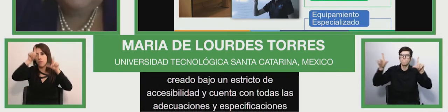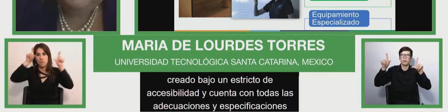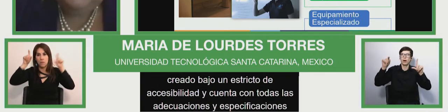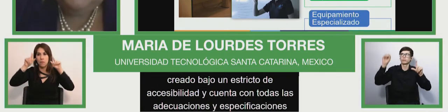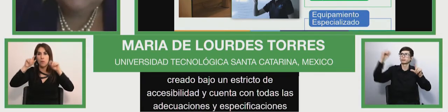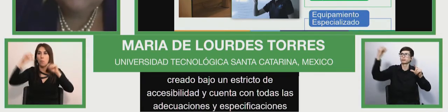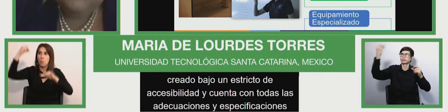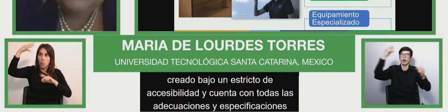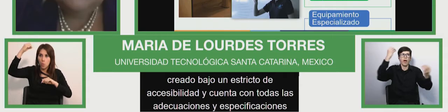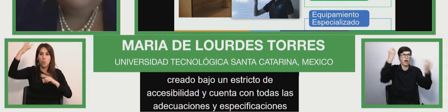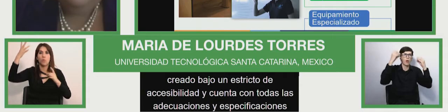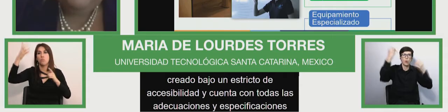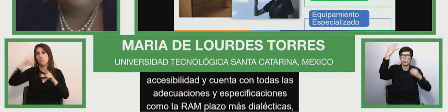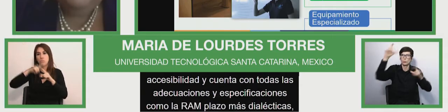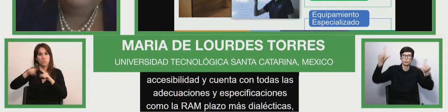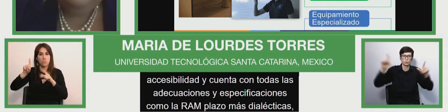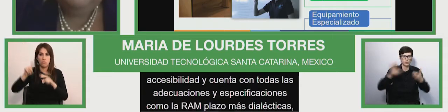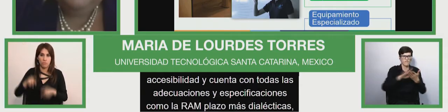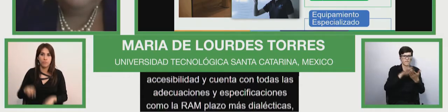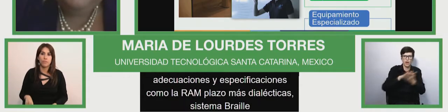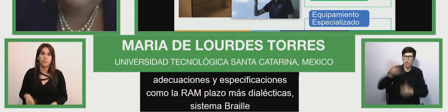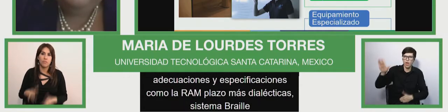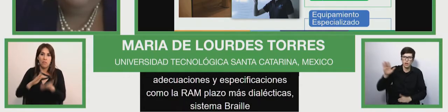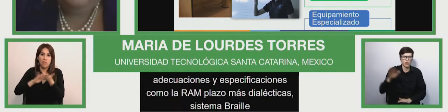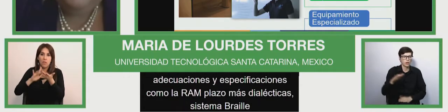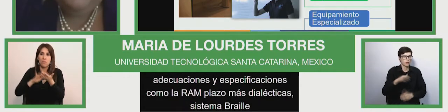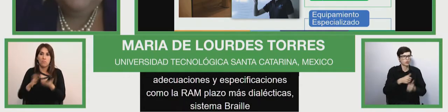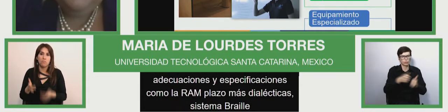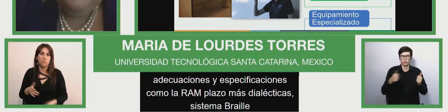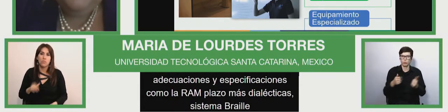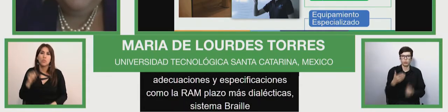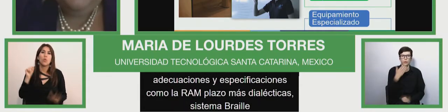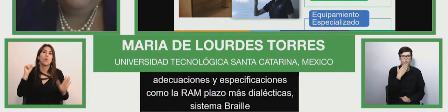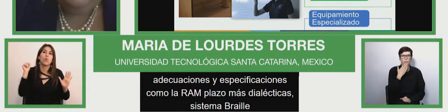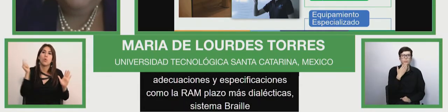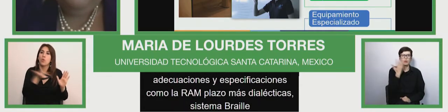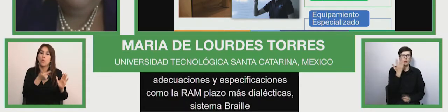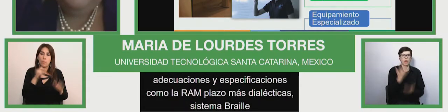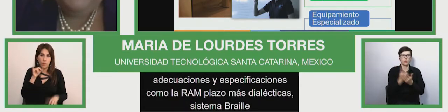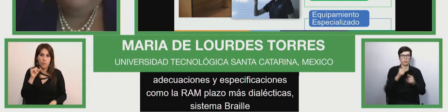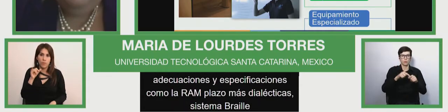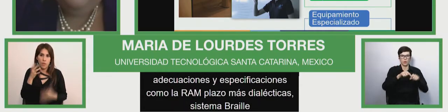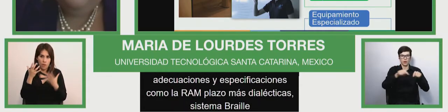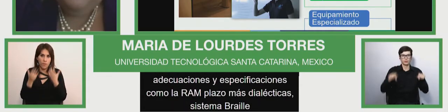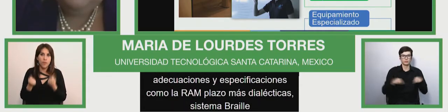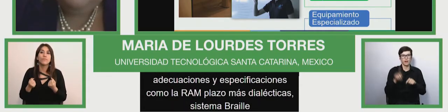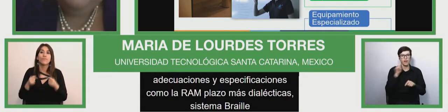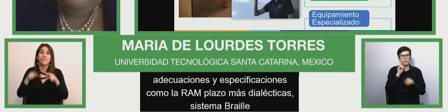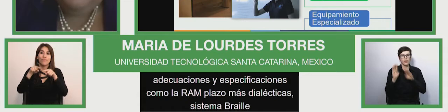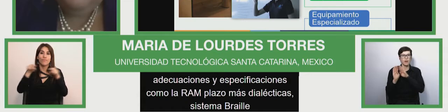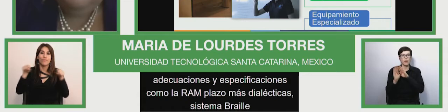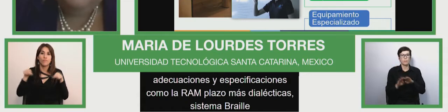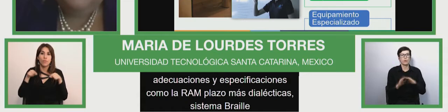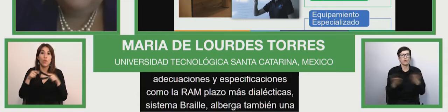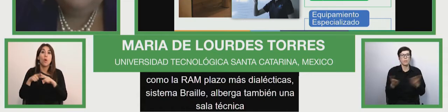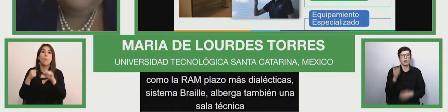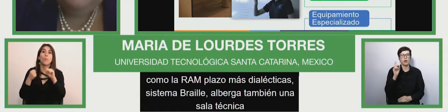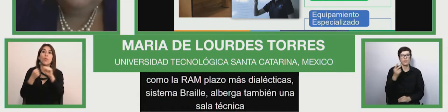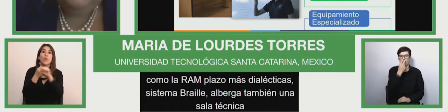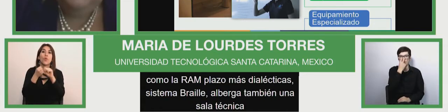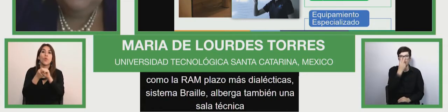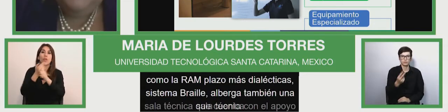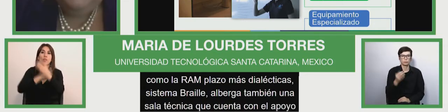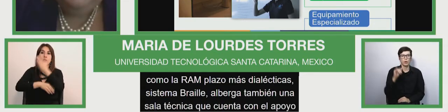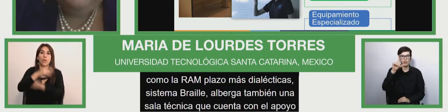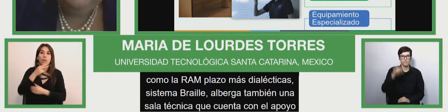podotáctil entre esas cosas alberga también una sala tiflotécnica que cuenta con el apoyo lo que es la discapacidad visual y baja